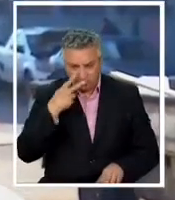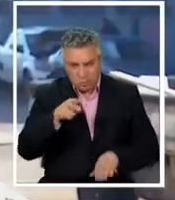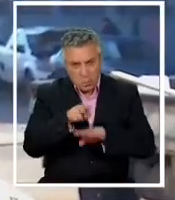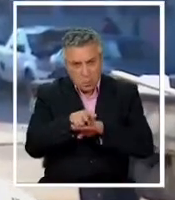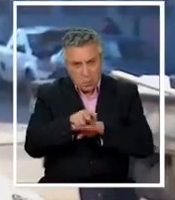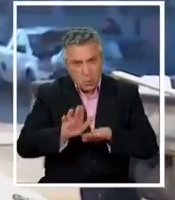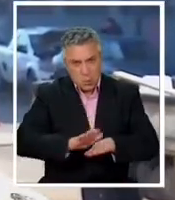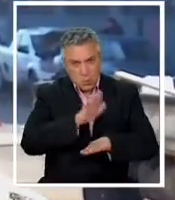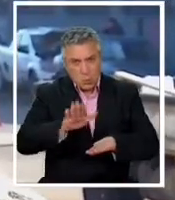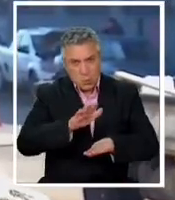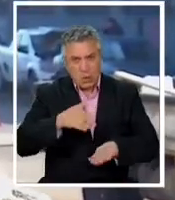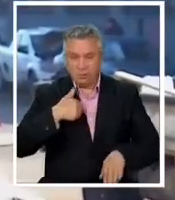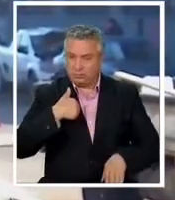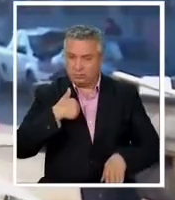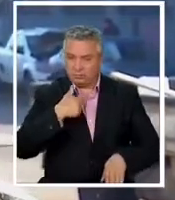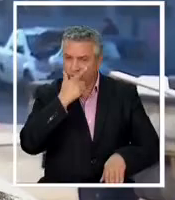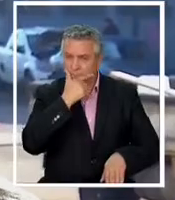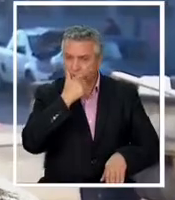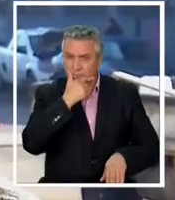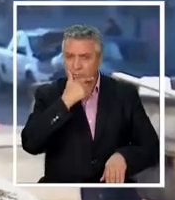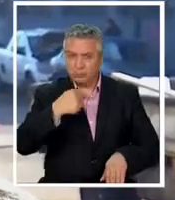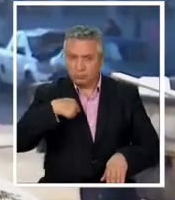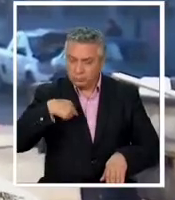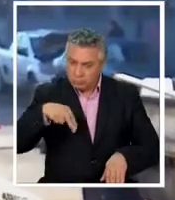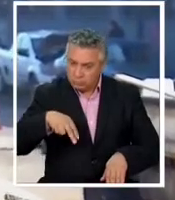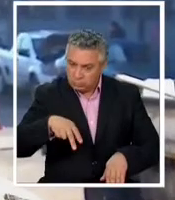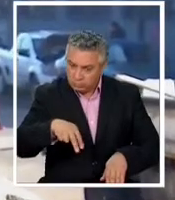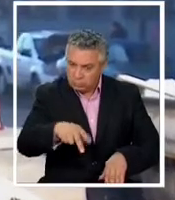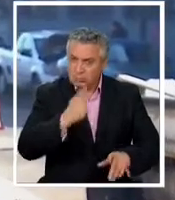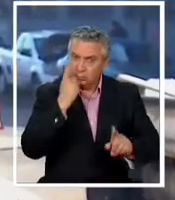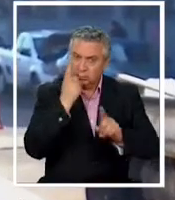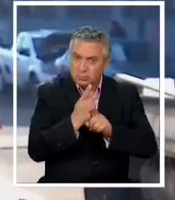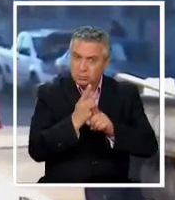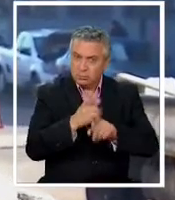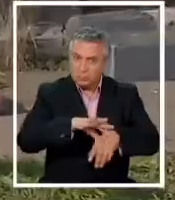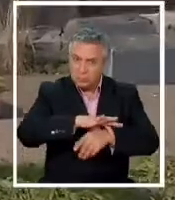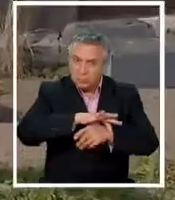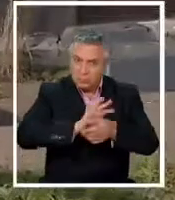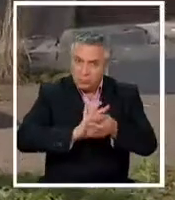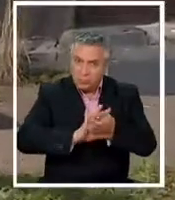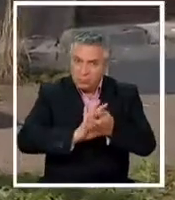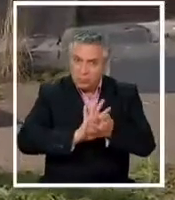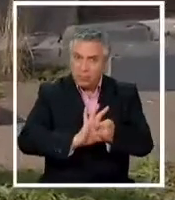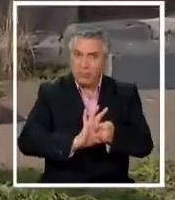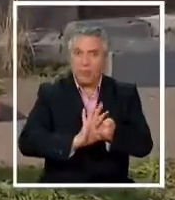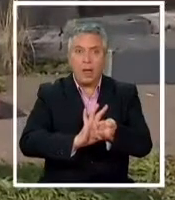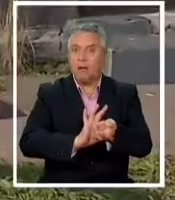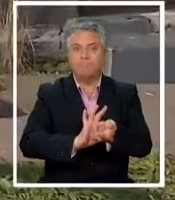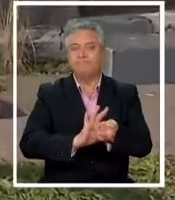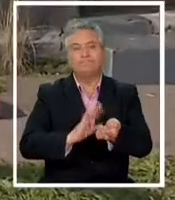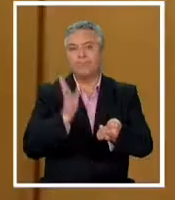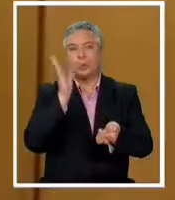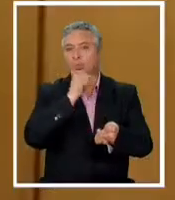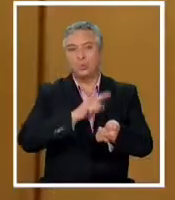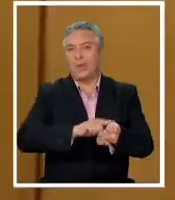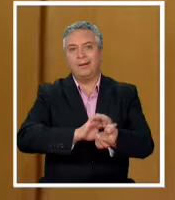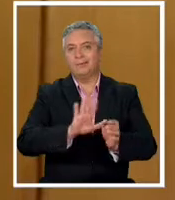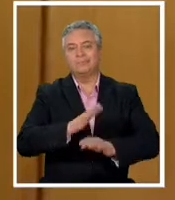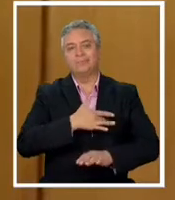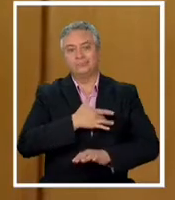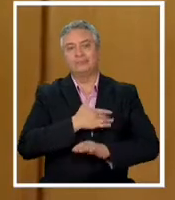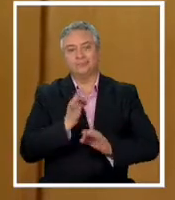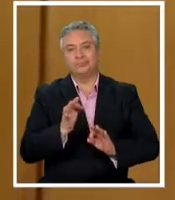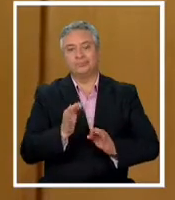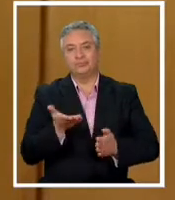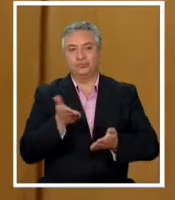movía. Entonces lo que hice fue tomarle el pulso, pero ya no tenía pulso. Se coordina con personal SAMU, quienes señalan